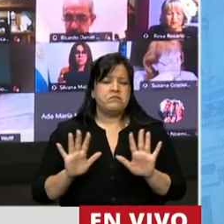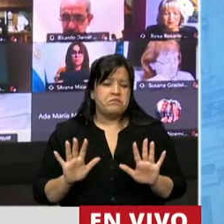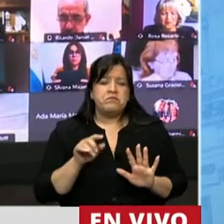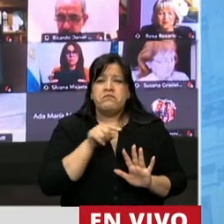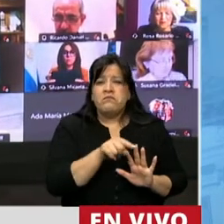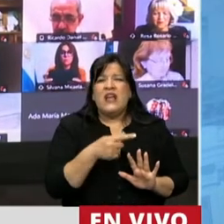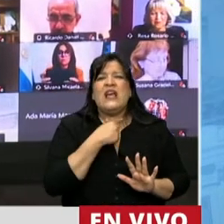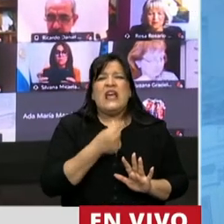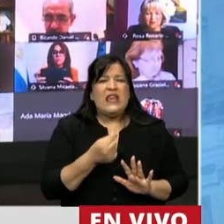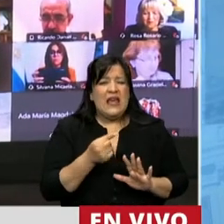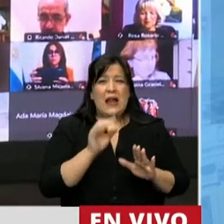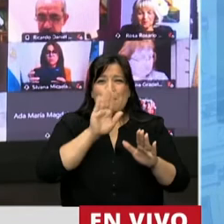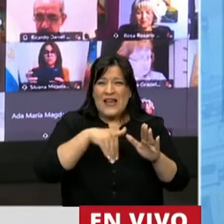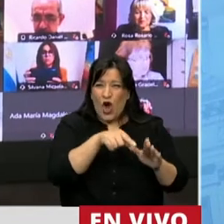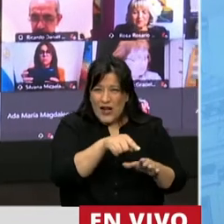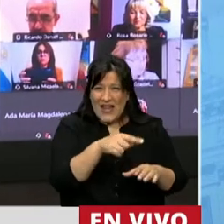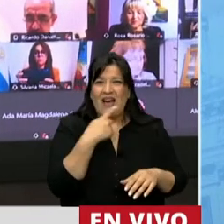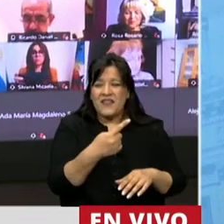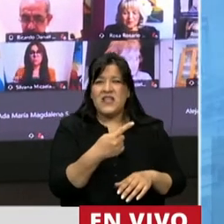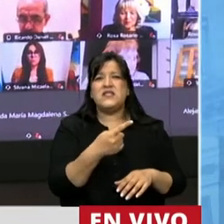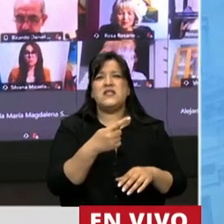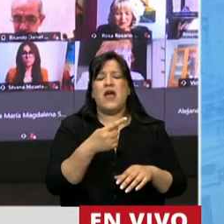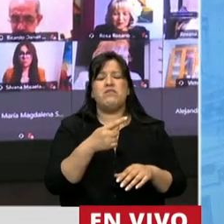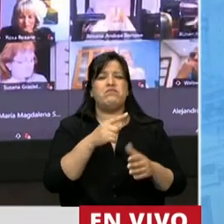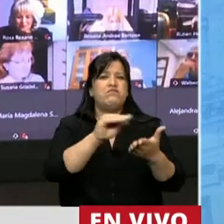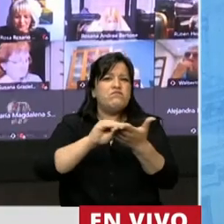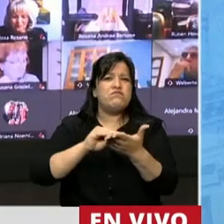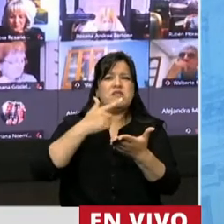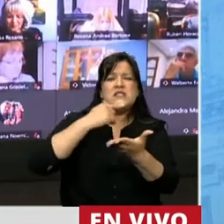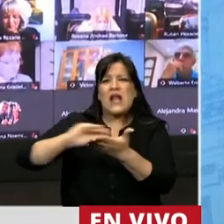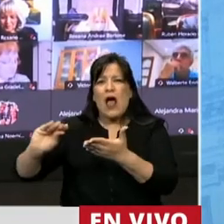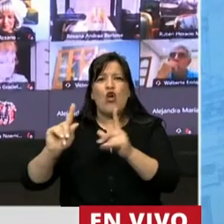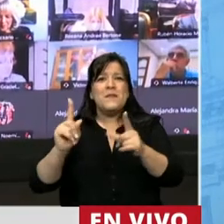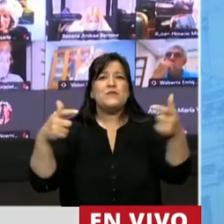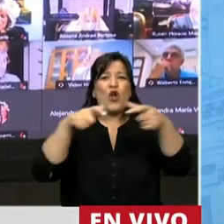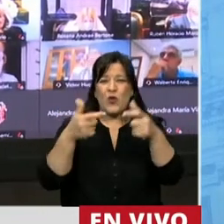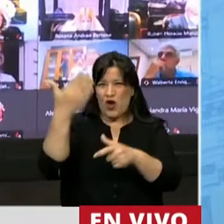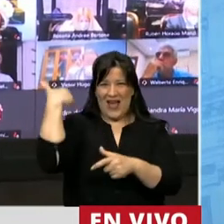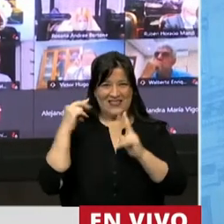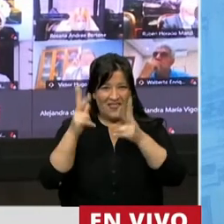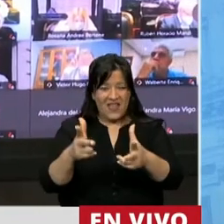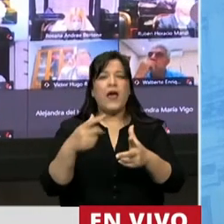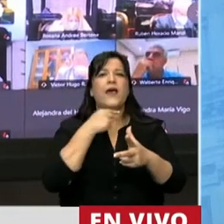Busca incorporar legisladores nacionales y senadores en esas reuniones de las que hablaba,